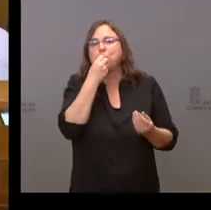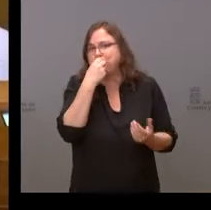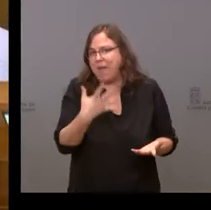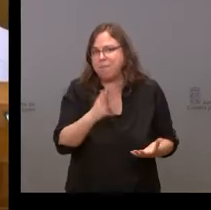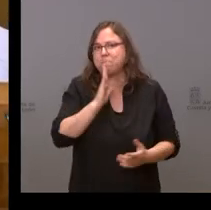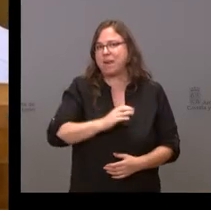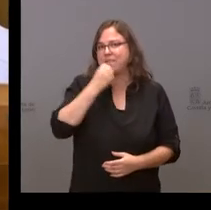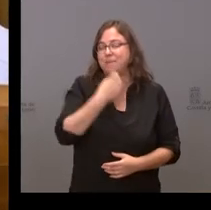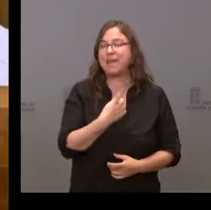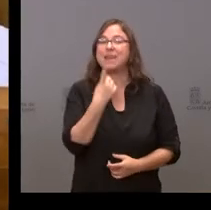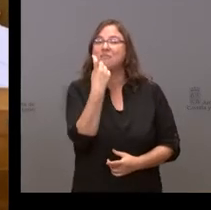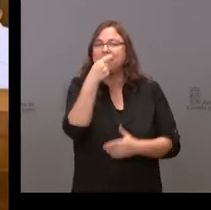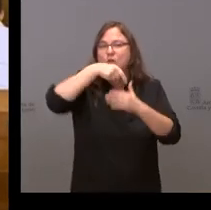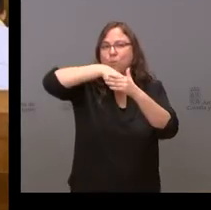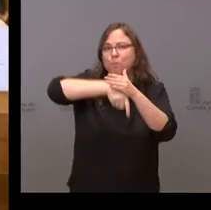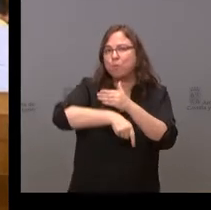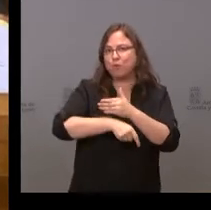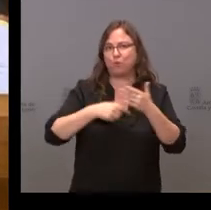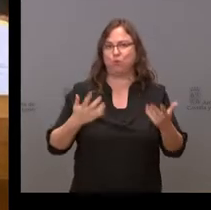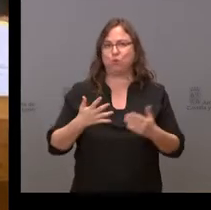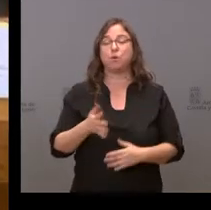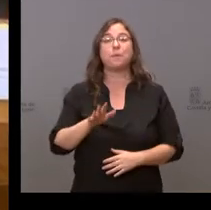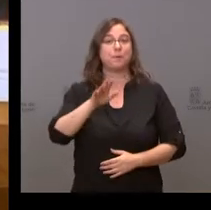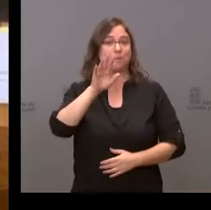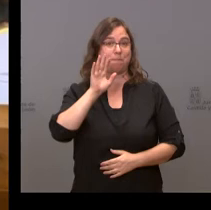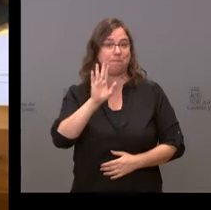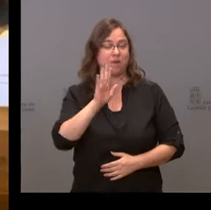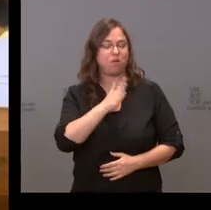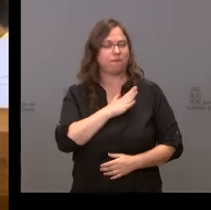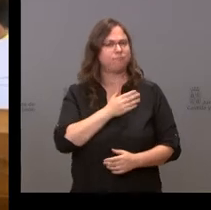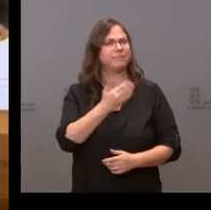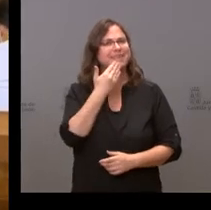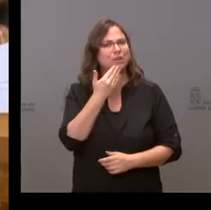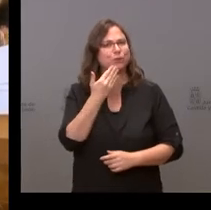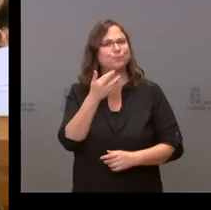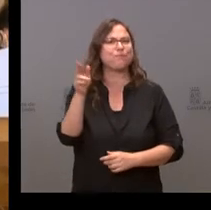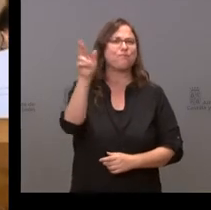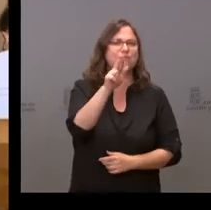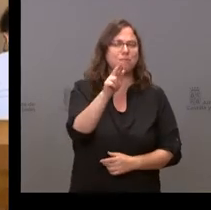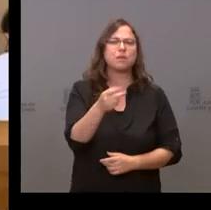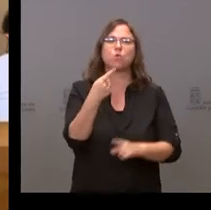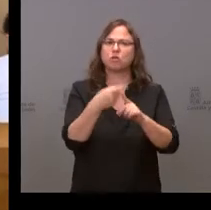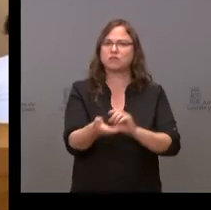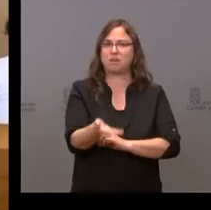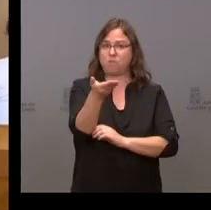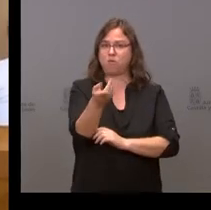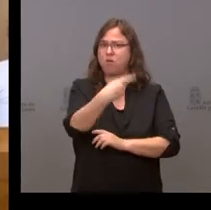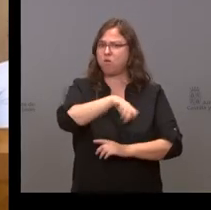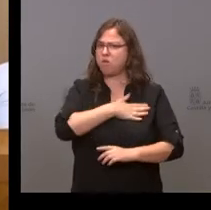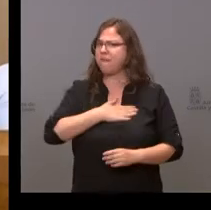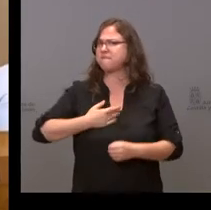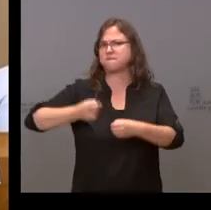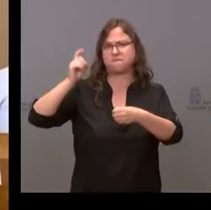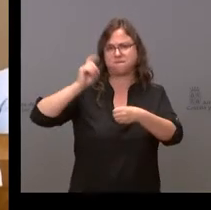a la letra. Pero sí tengo que insistir en algo muy importante. Queremos participar, queremos